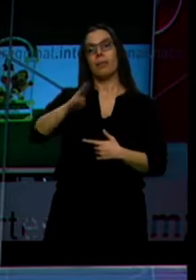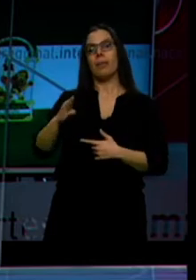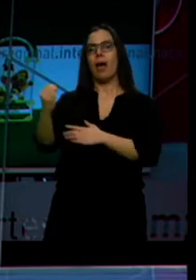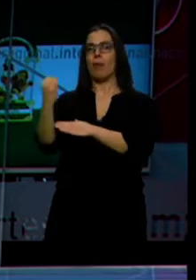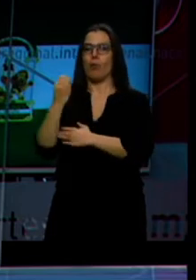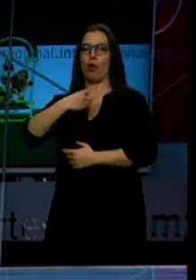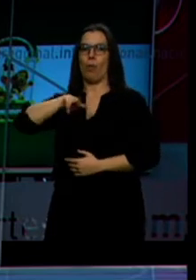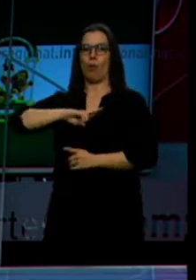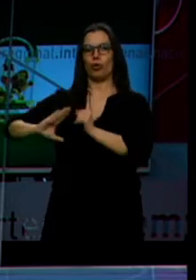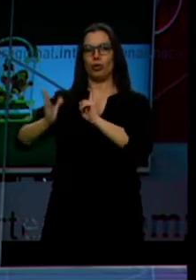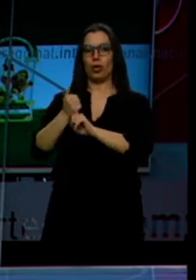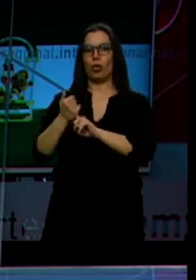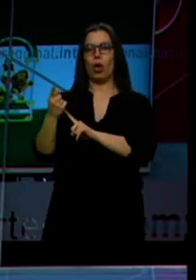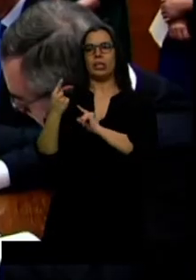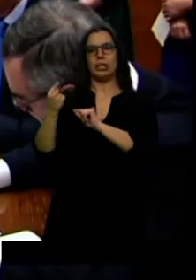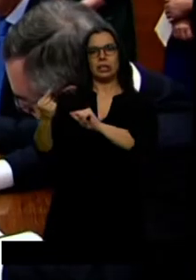intensas negociaciones.